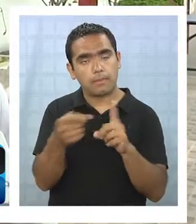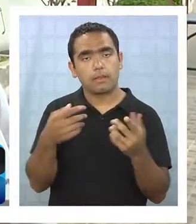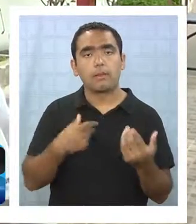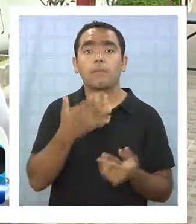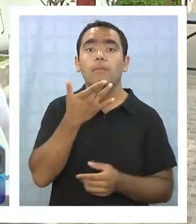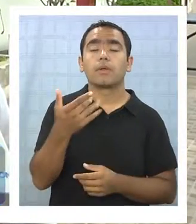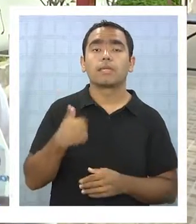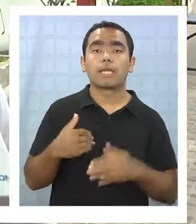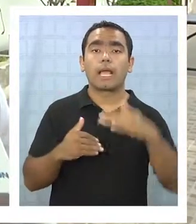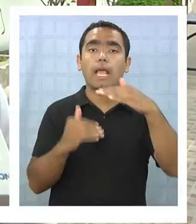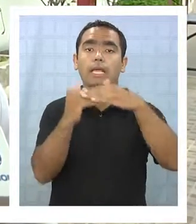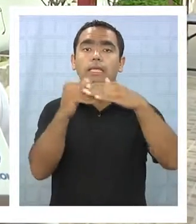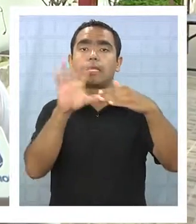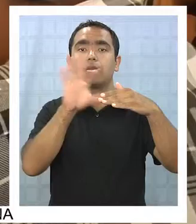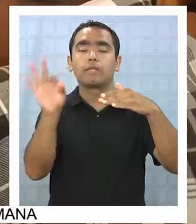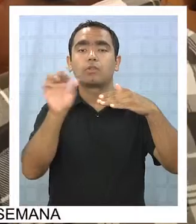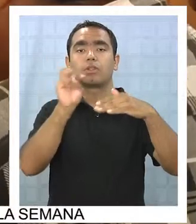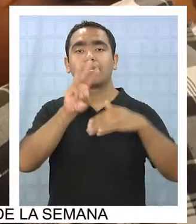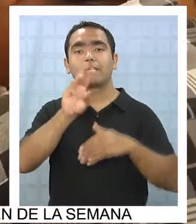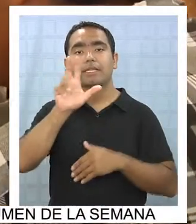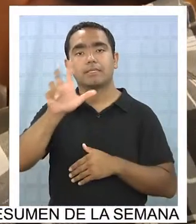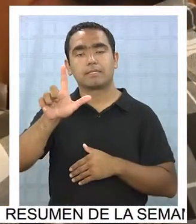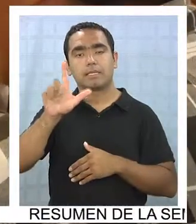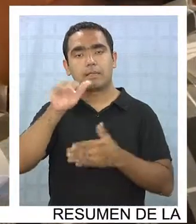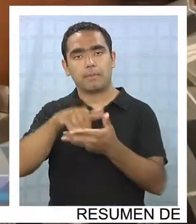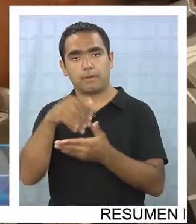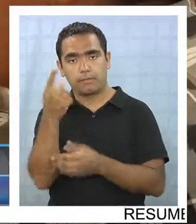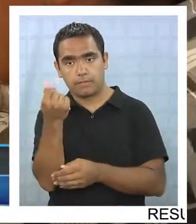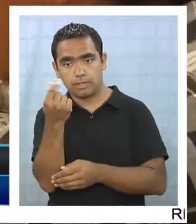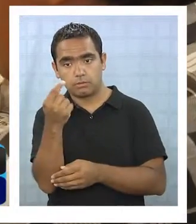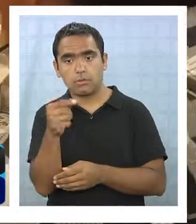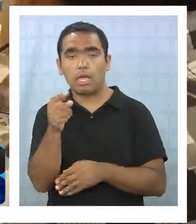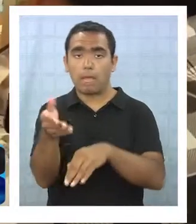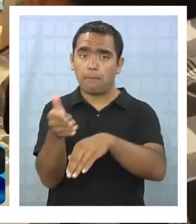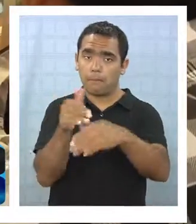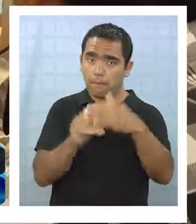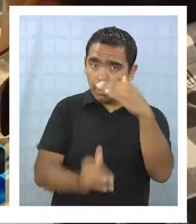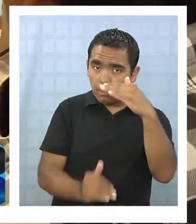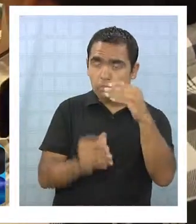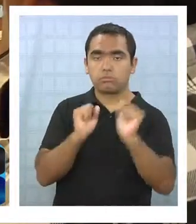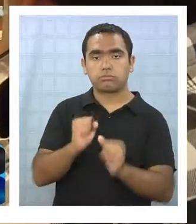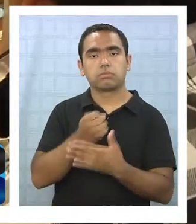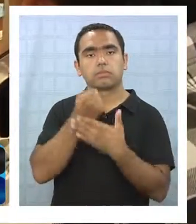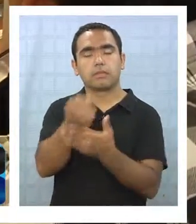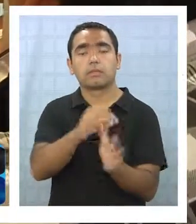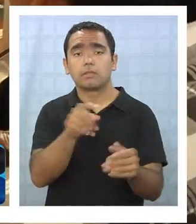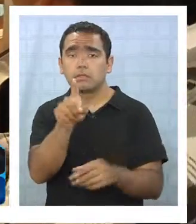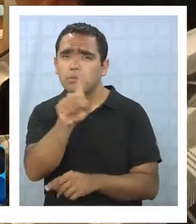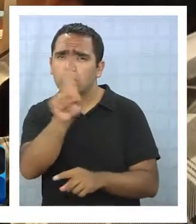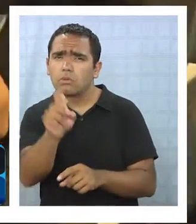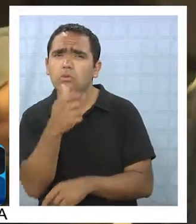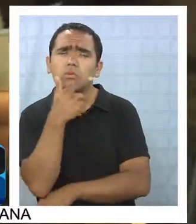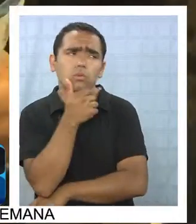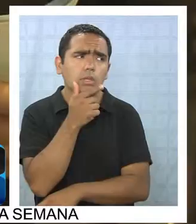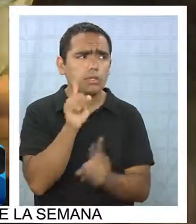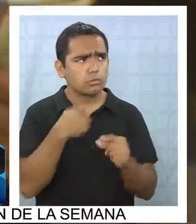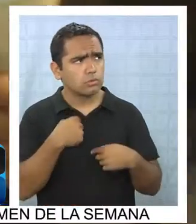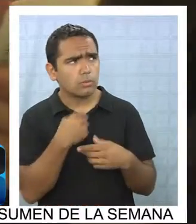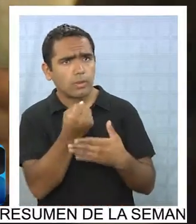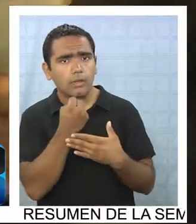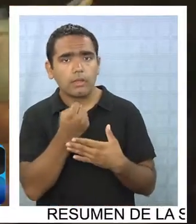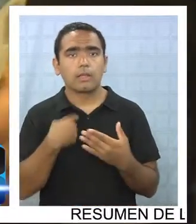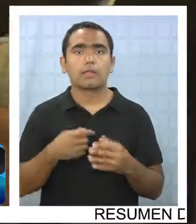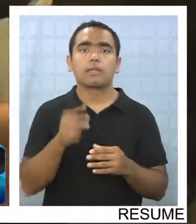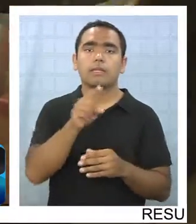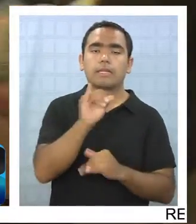sobre 537 mil pesos. Para consultar si es beneficiario de esta ayuda debe ingresar en la página web